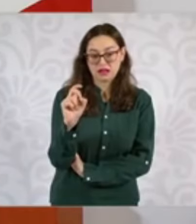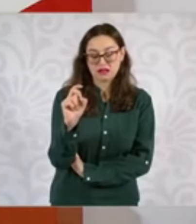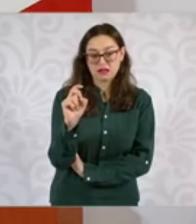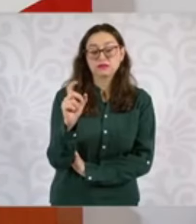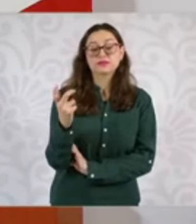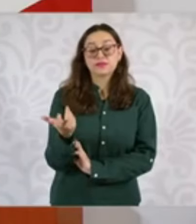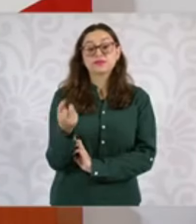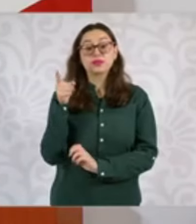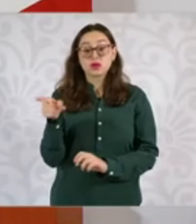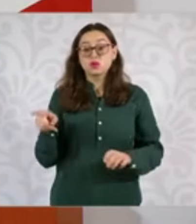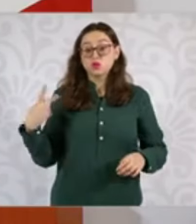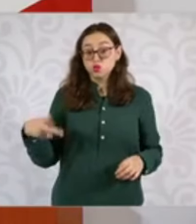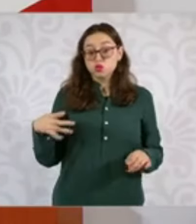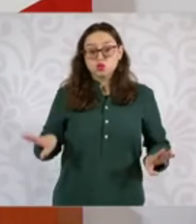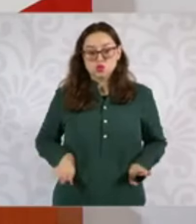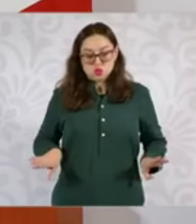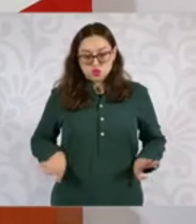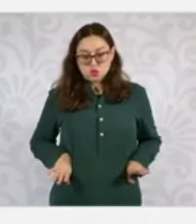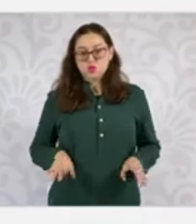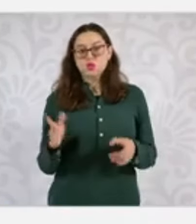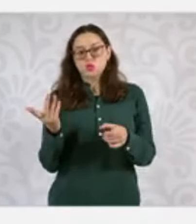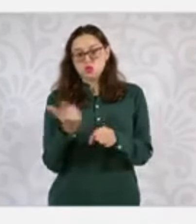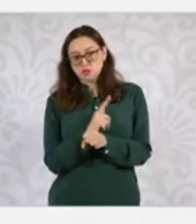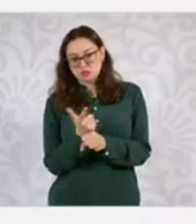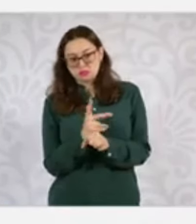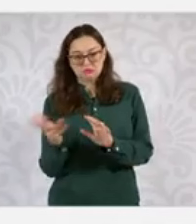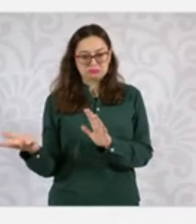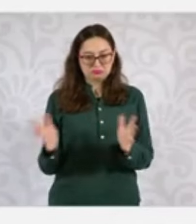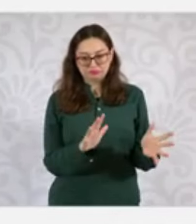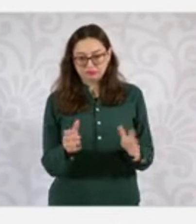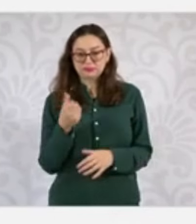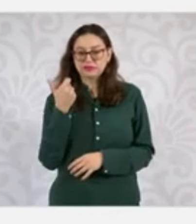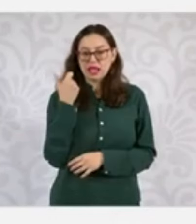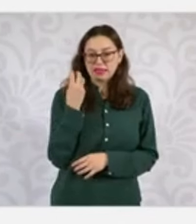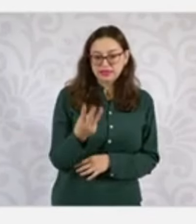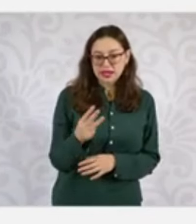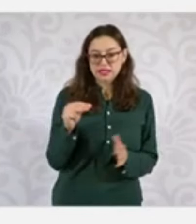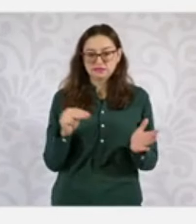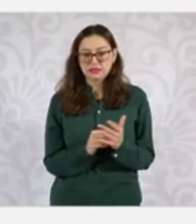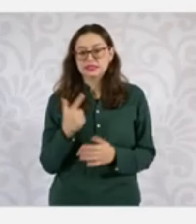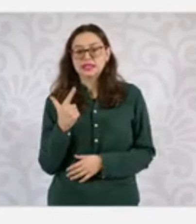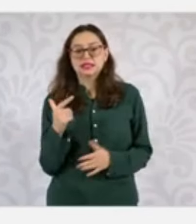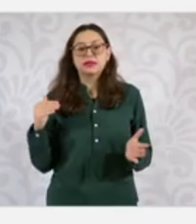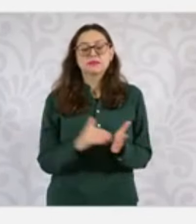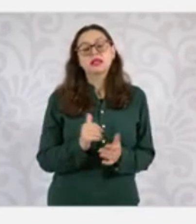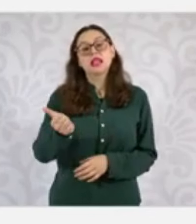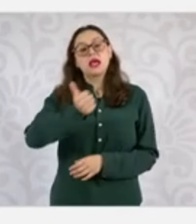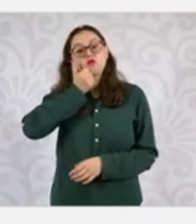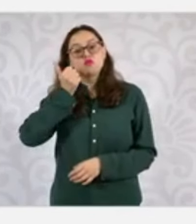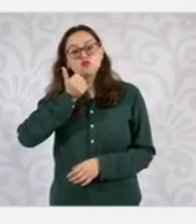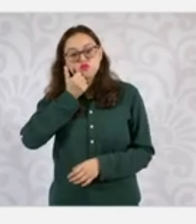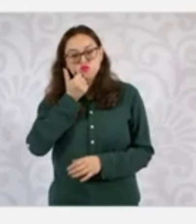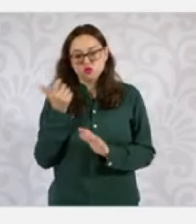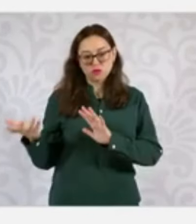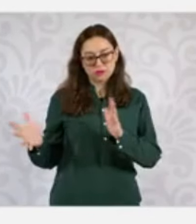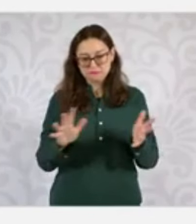Rosario Castellanos es que albergará entre 3 mil y 7 mil alumnos, un promedio de 5 mil.